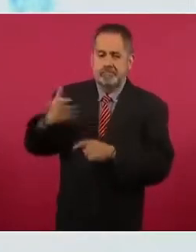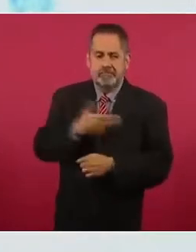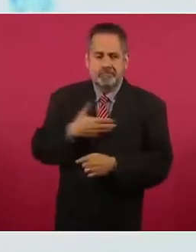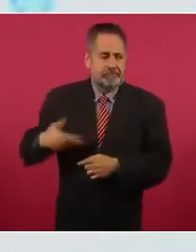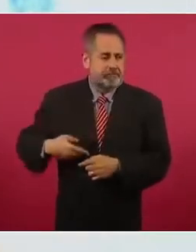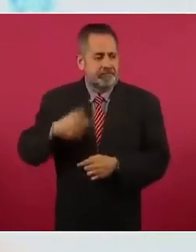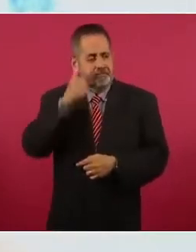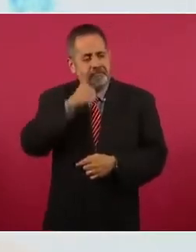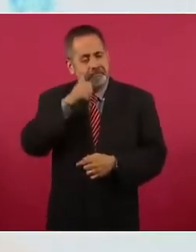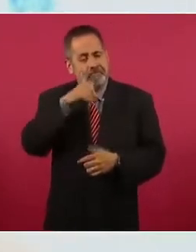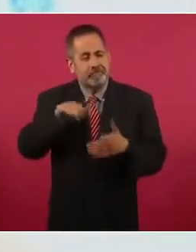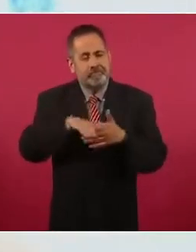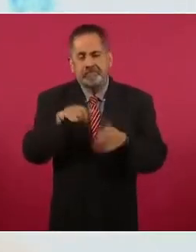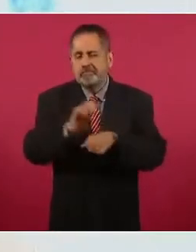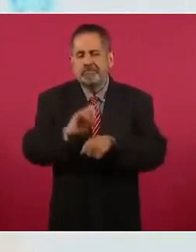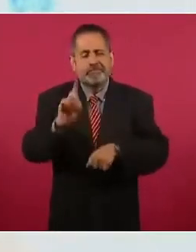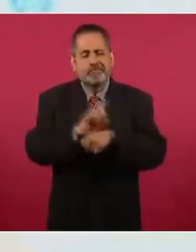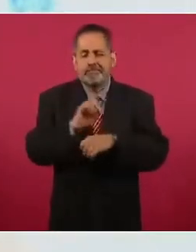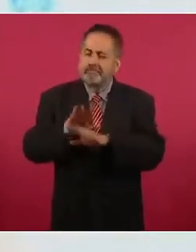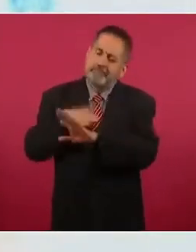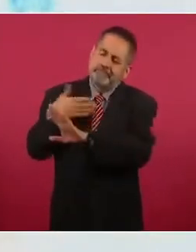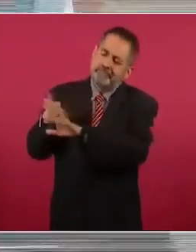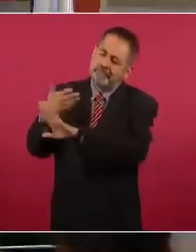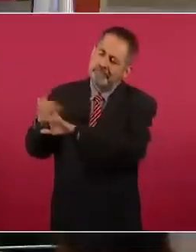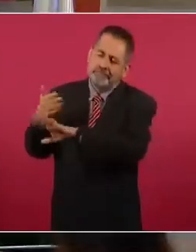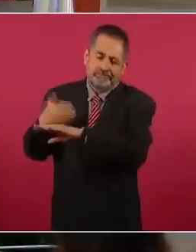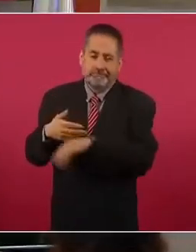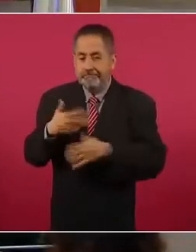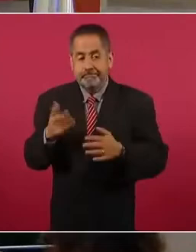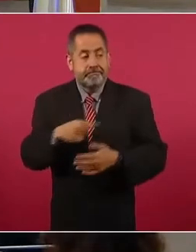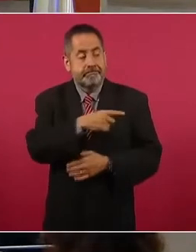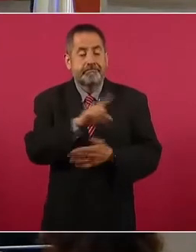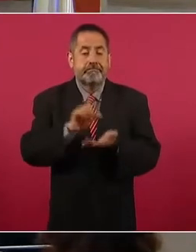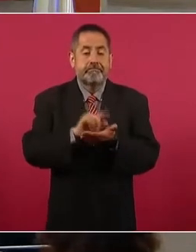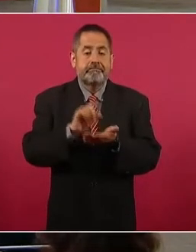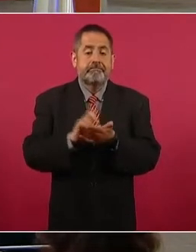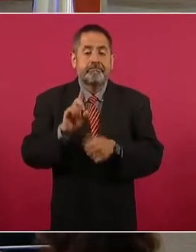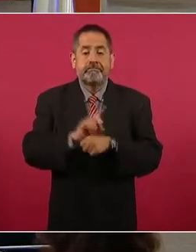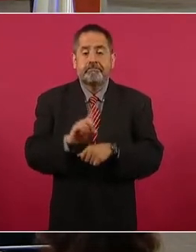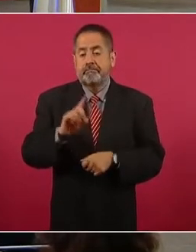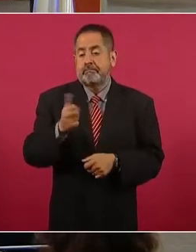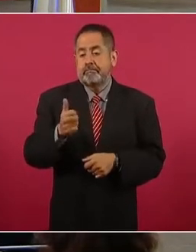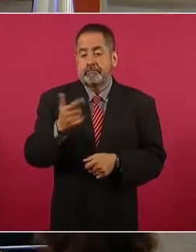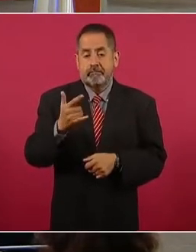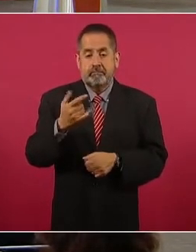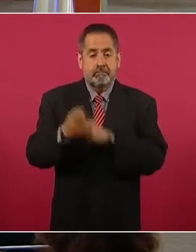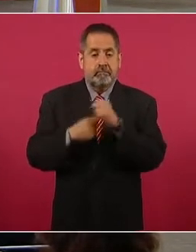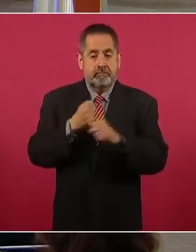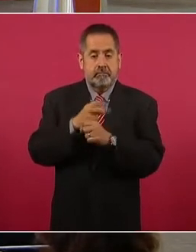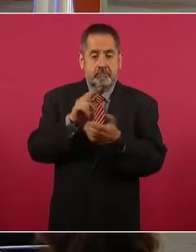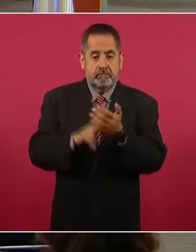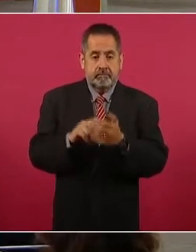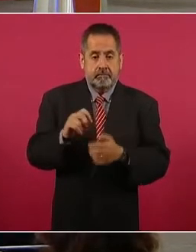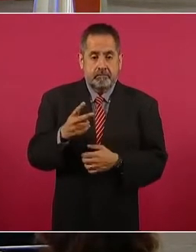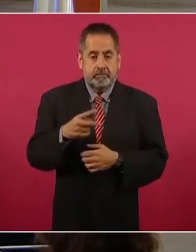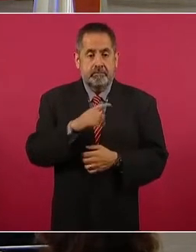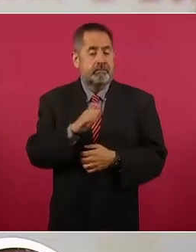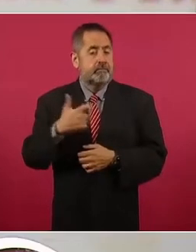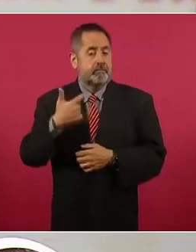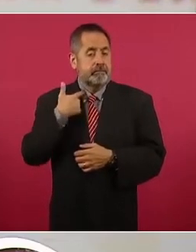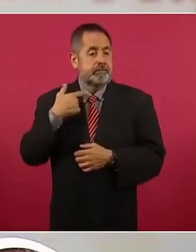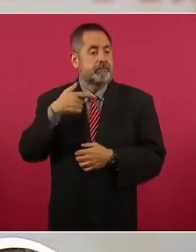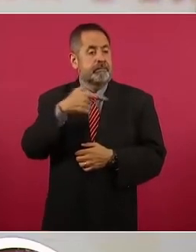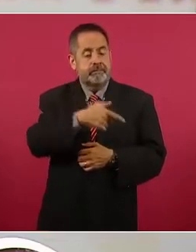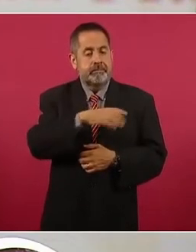casi todos los días. En un tuit publicado el 6 de julio de 2022, el también excandidato a la